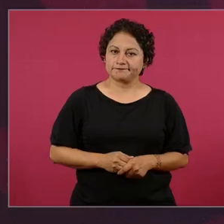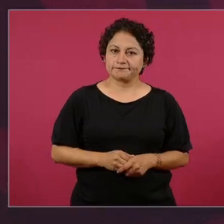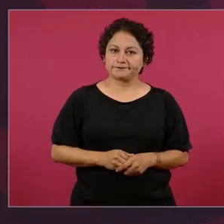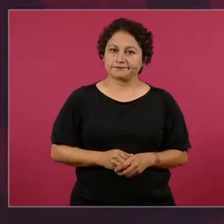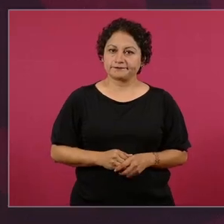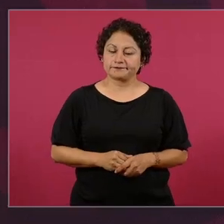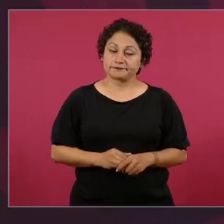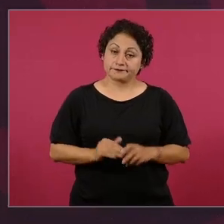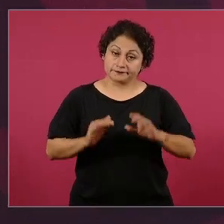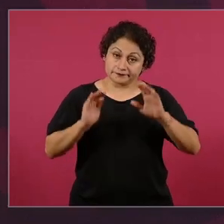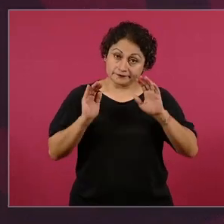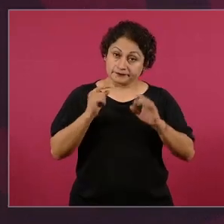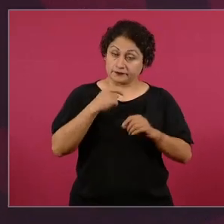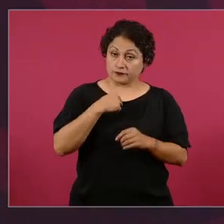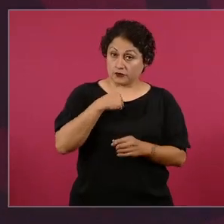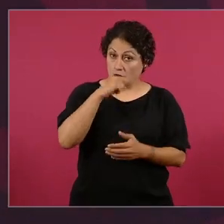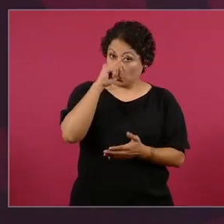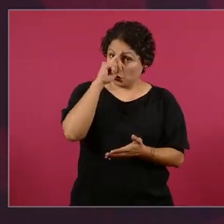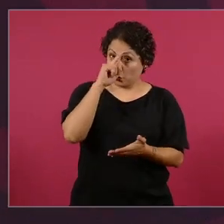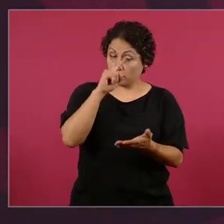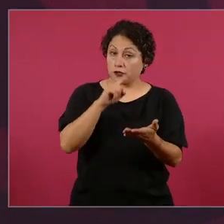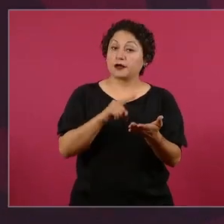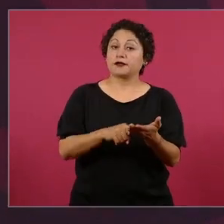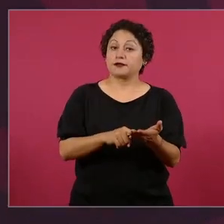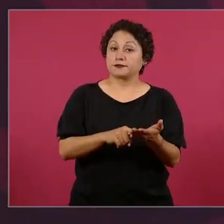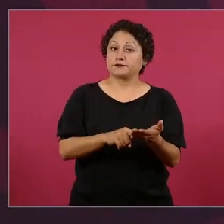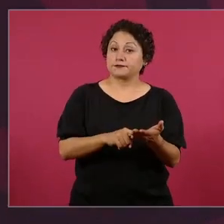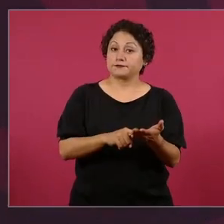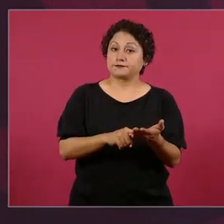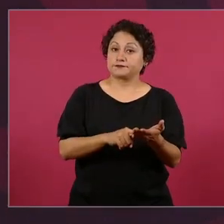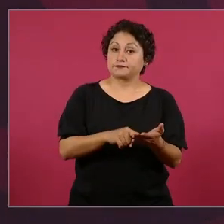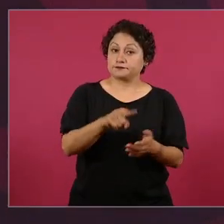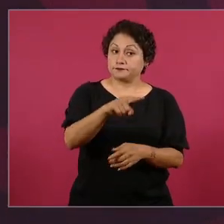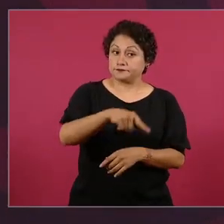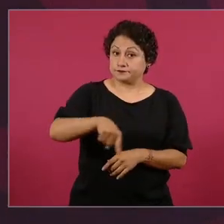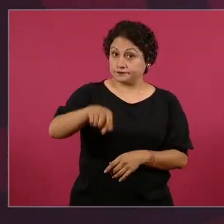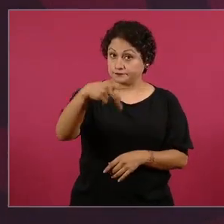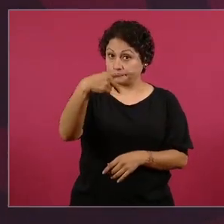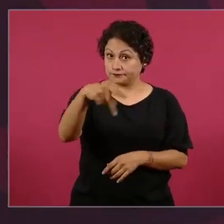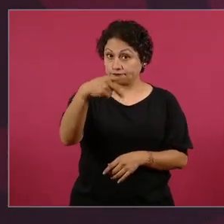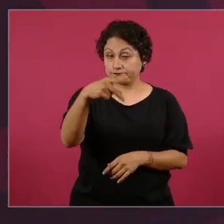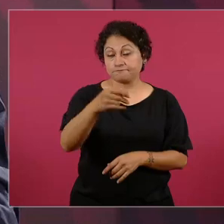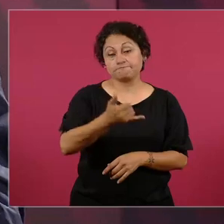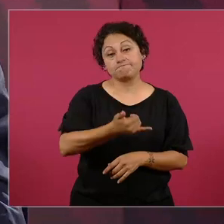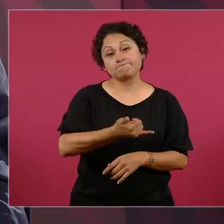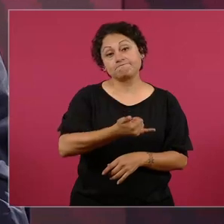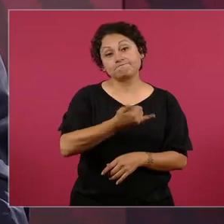Yo creo que también ahí se equivocan porque el próximo gobierno